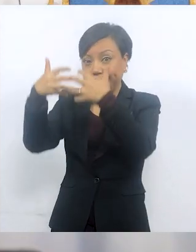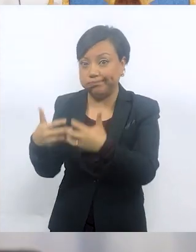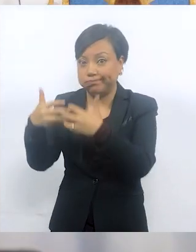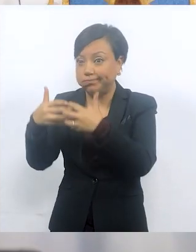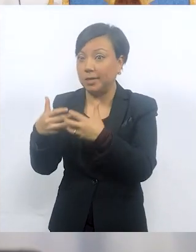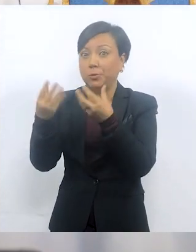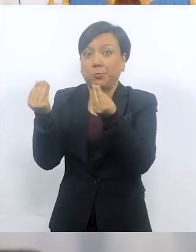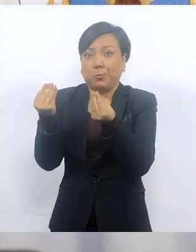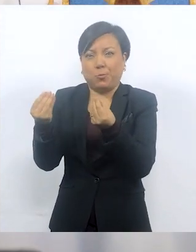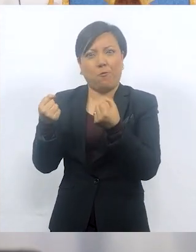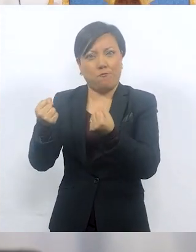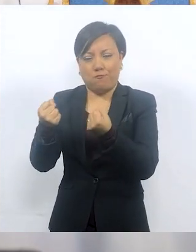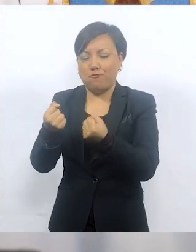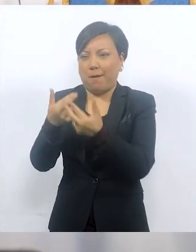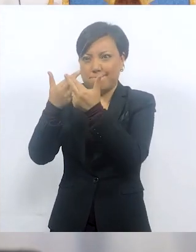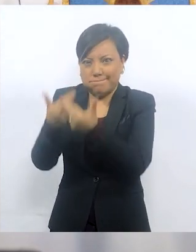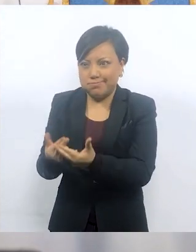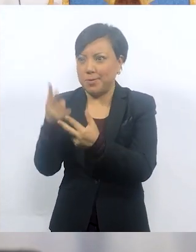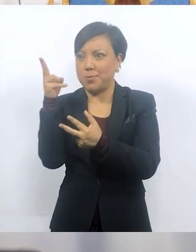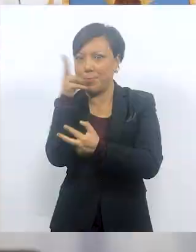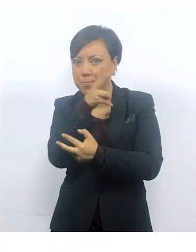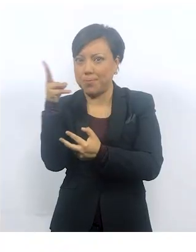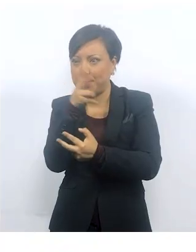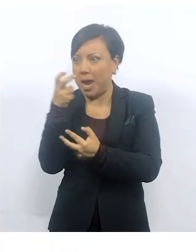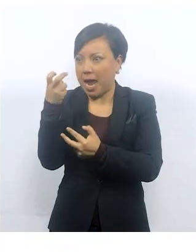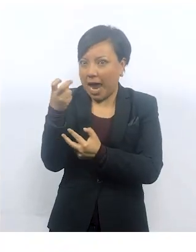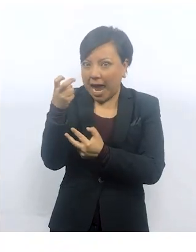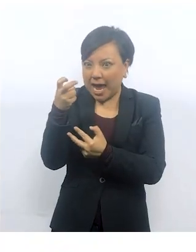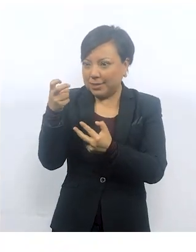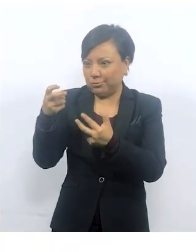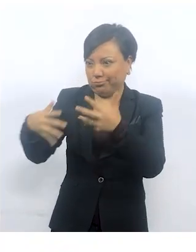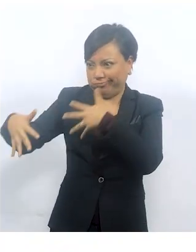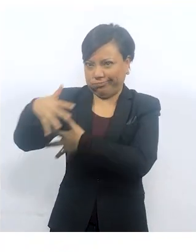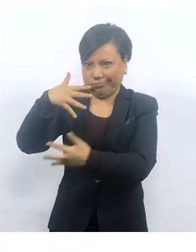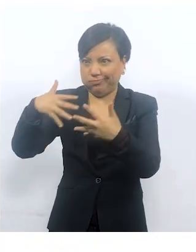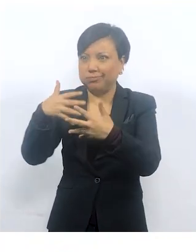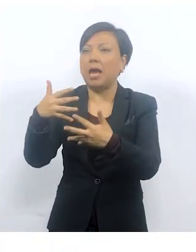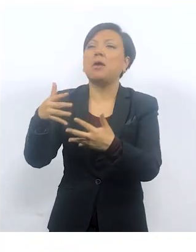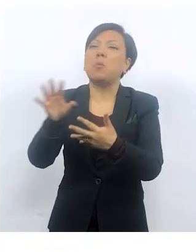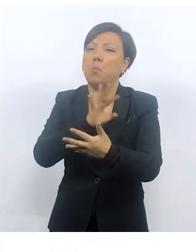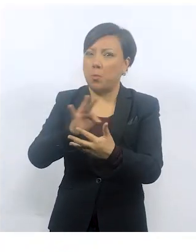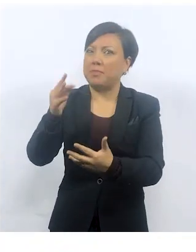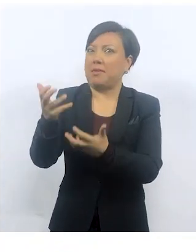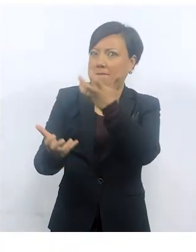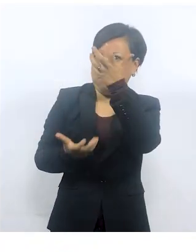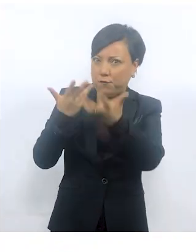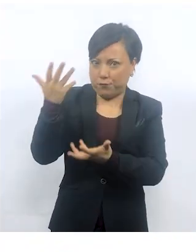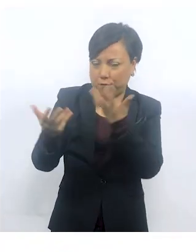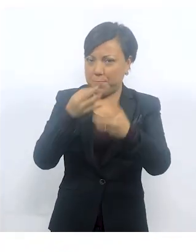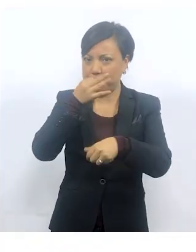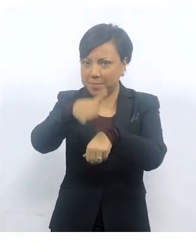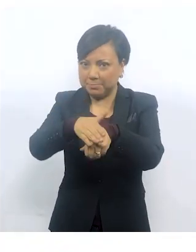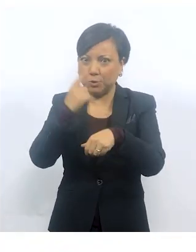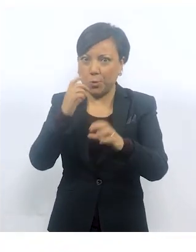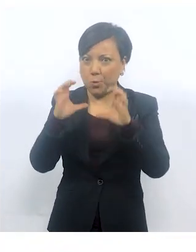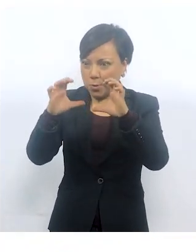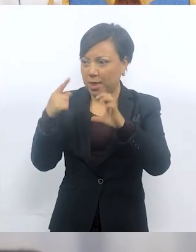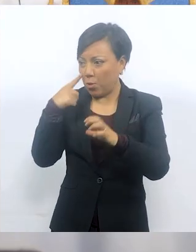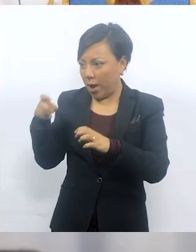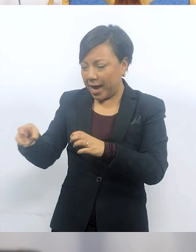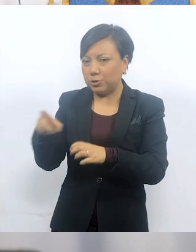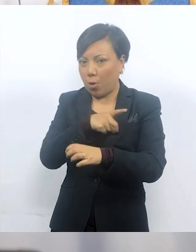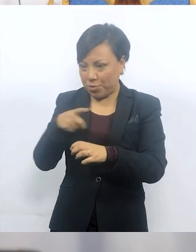Estos aparatos producen oxígeno en altas concentraciones, lo cual aumenta el peligro de que objetos inflamables en su cercanía ardan más fácilmente.